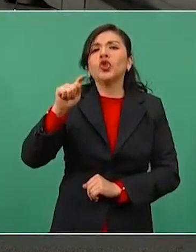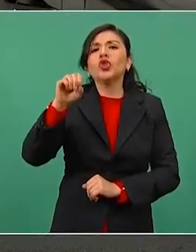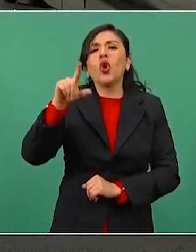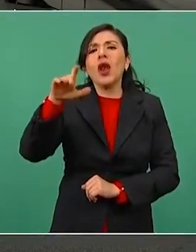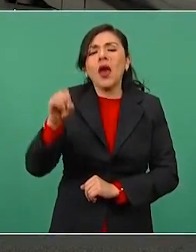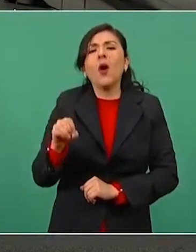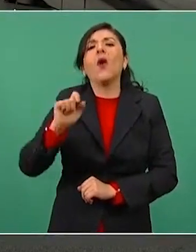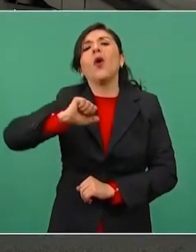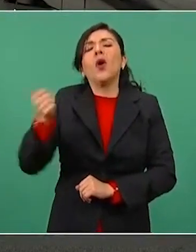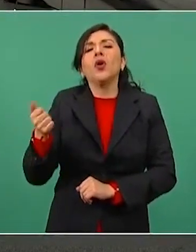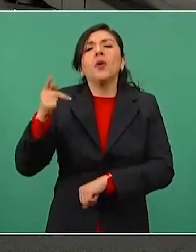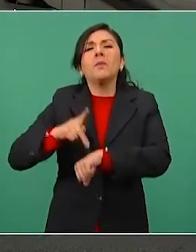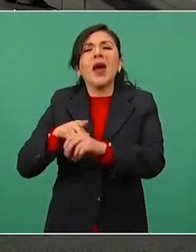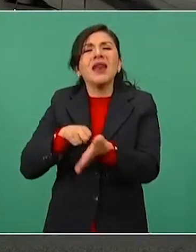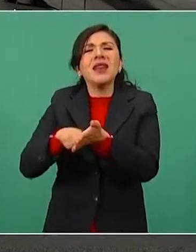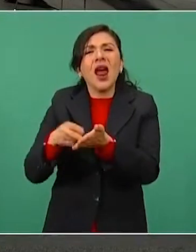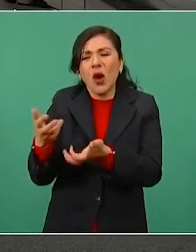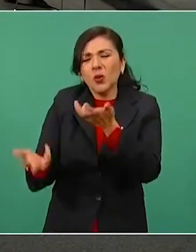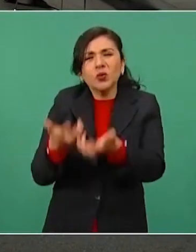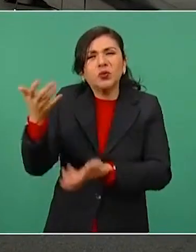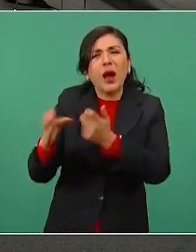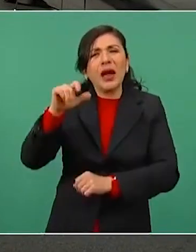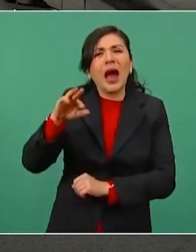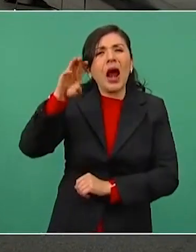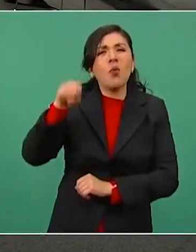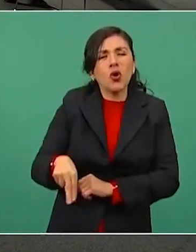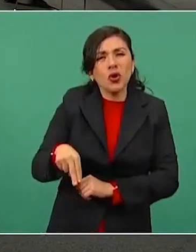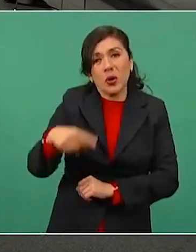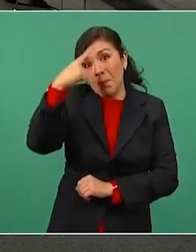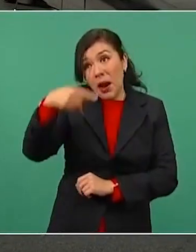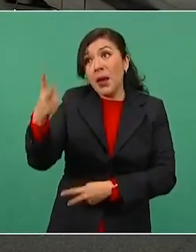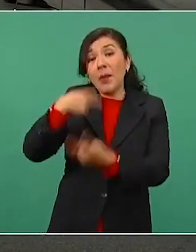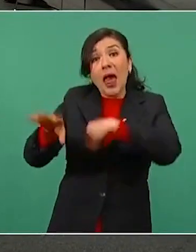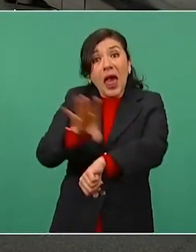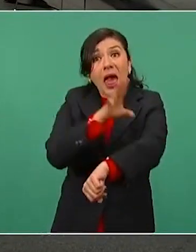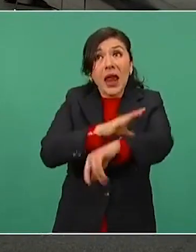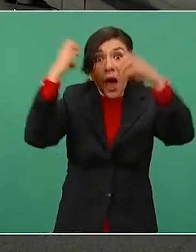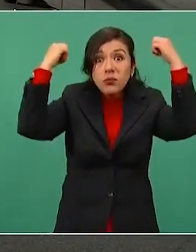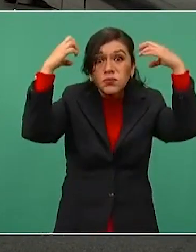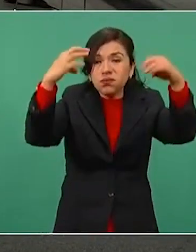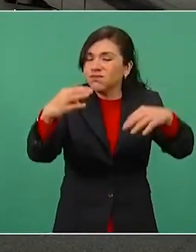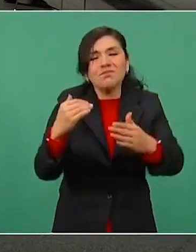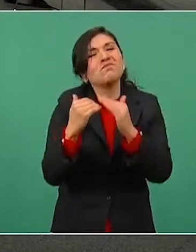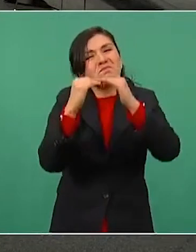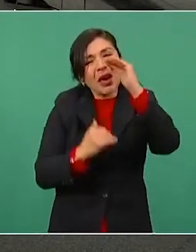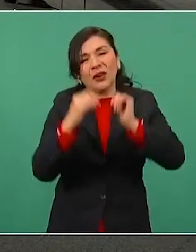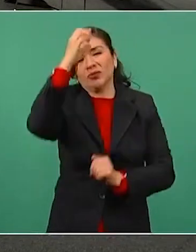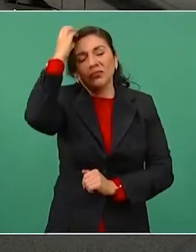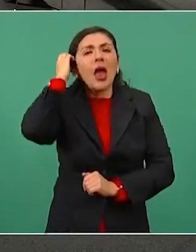para la producción de energía eléctrica. Tenemos un proyecto para